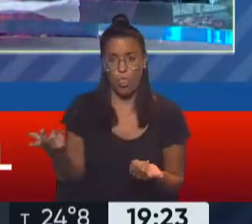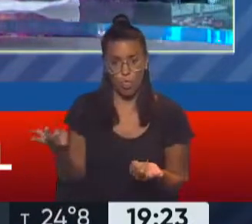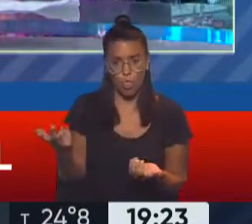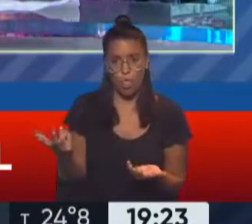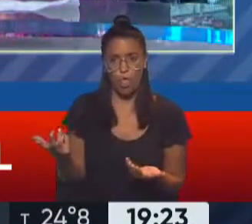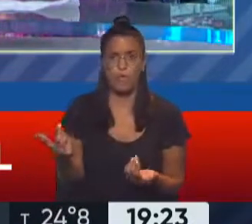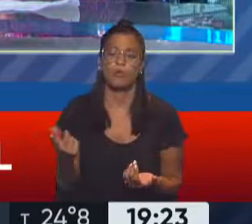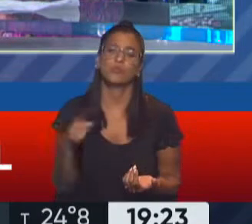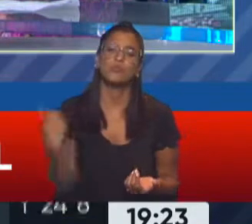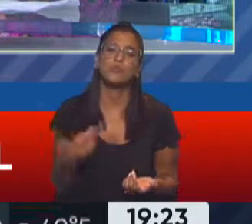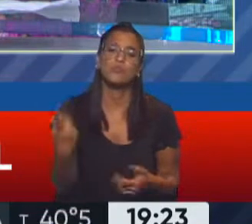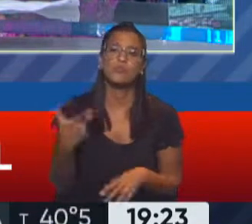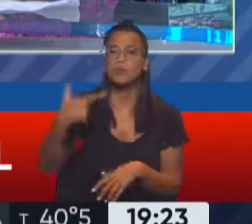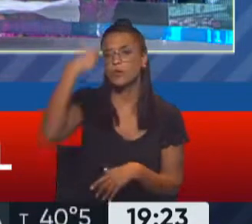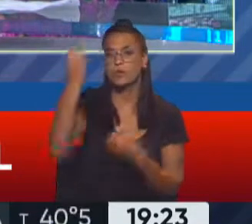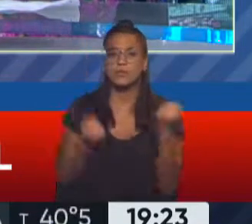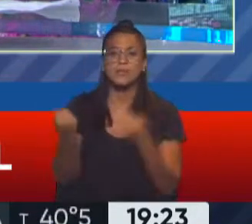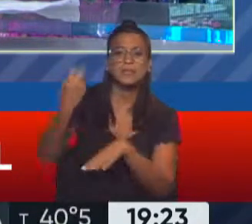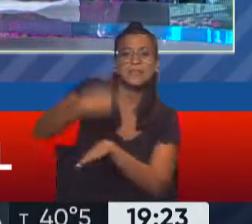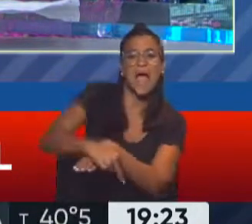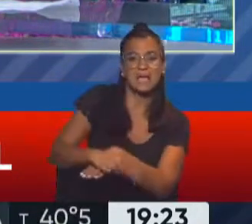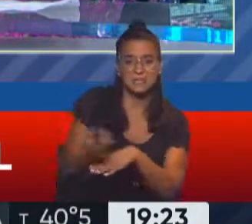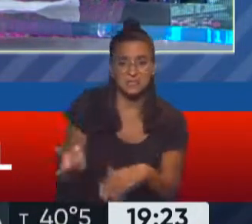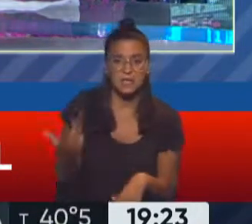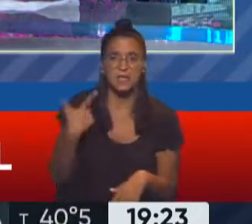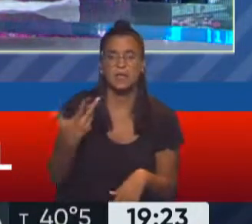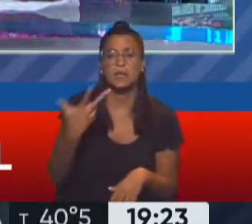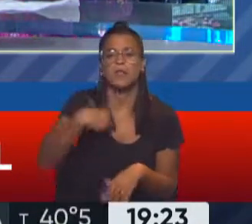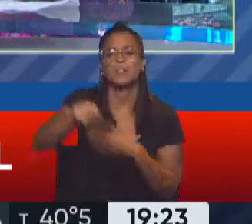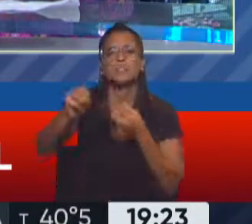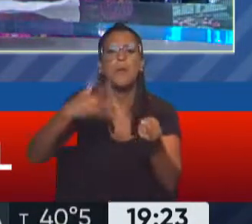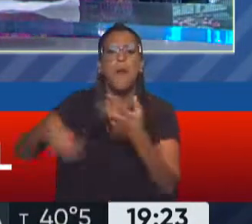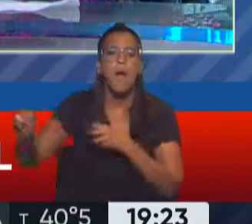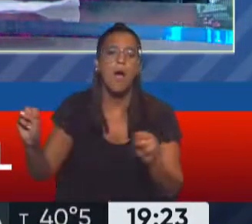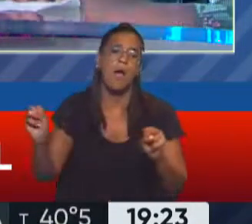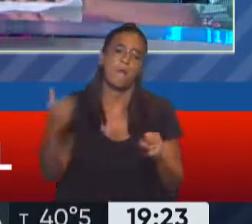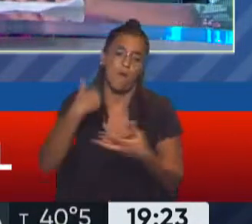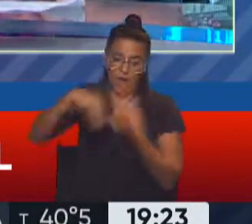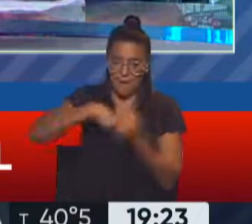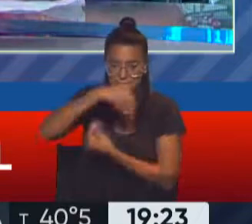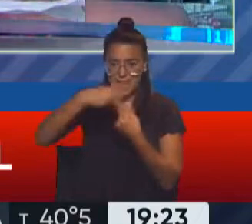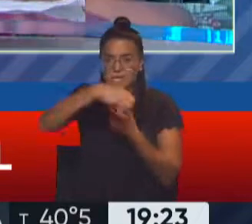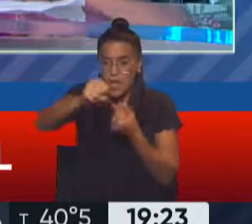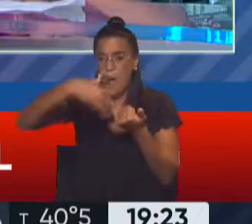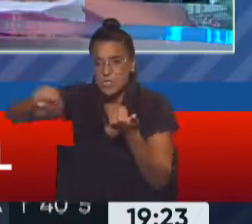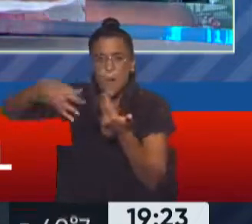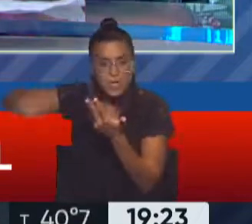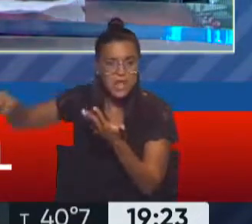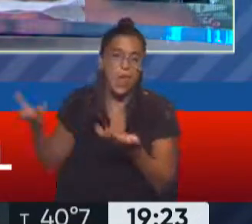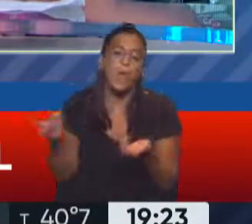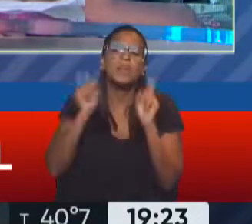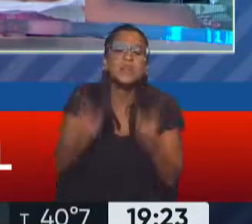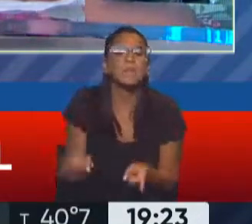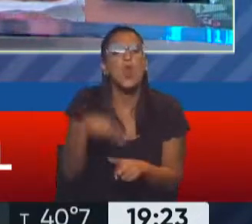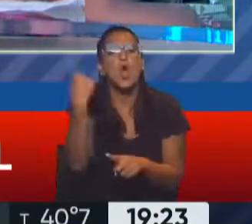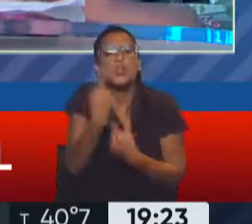somos las choferes taxi. Es decir, repartimos a los miembros de la familia. Y otra de las cosas que hay que